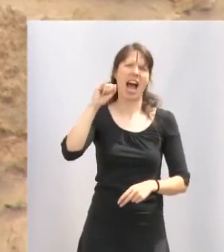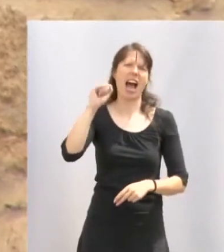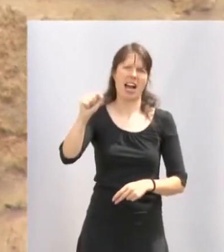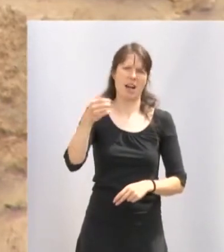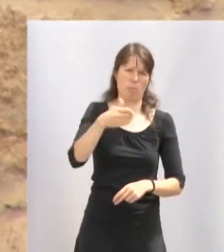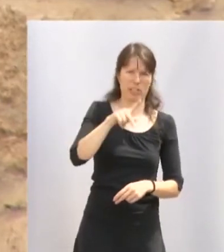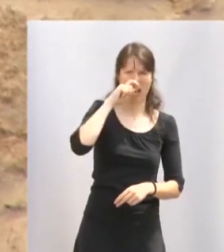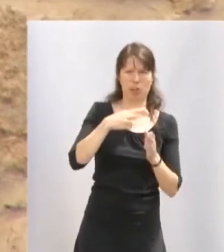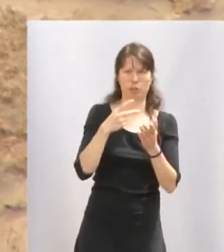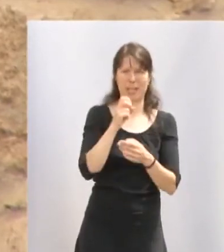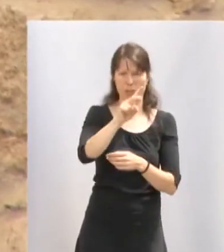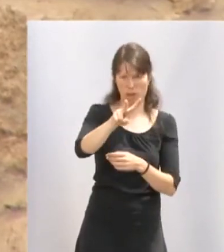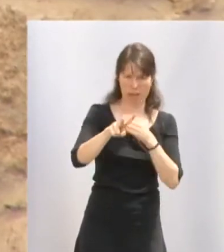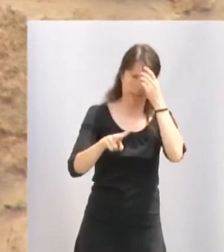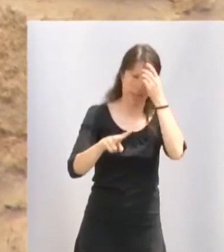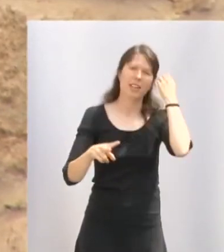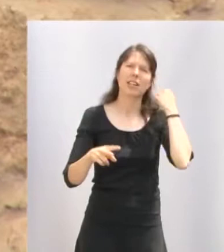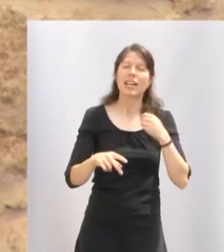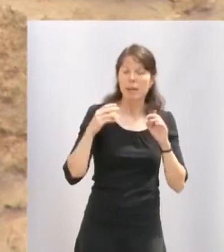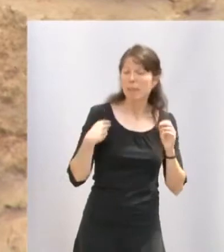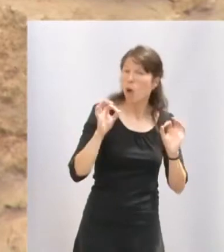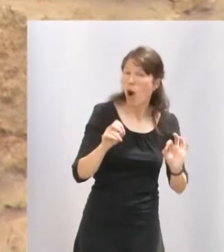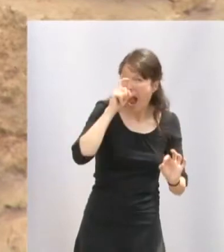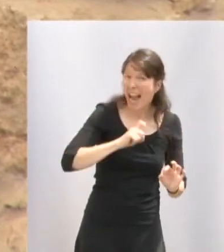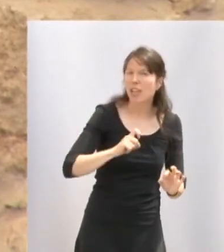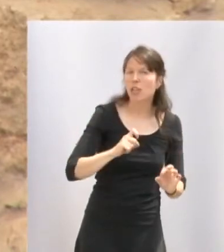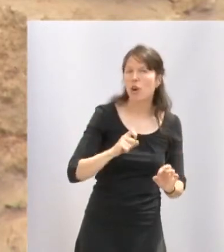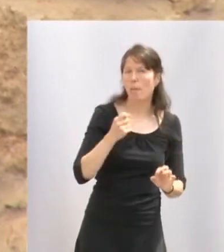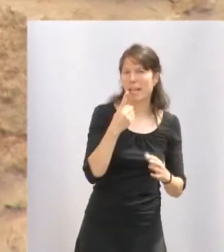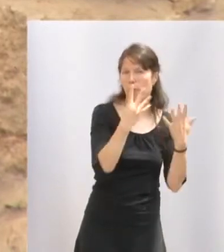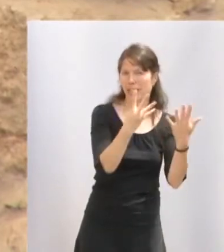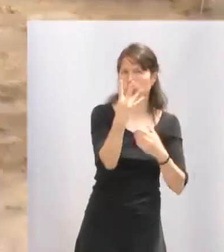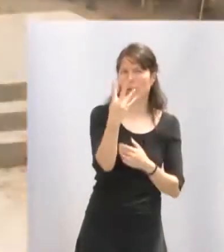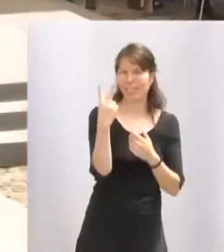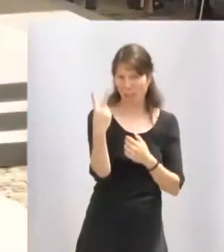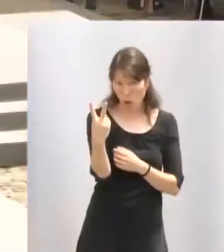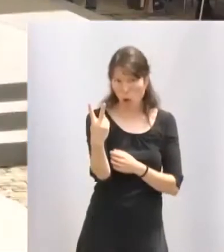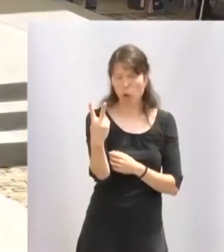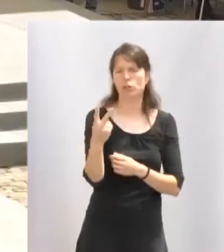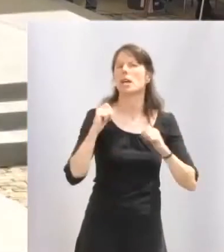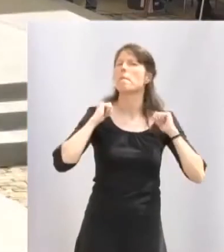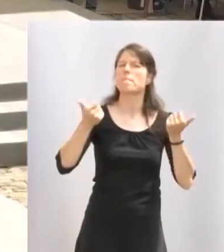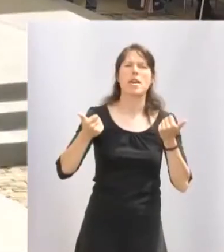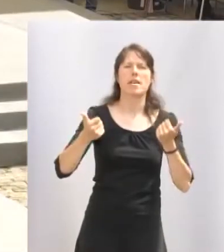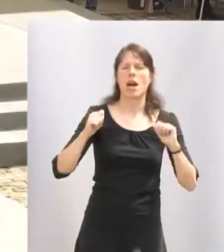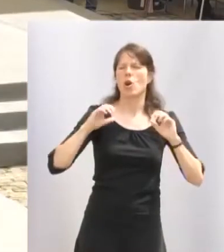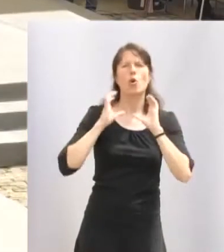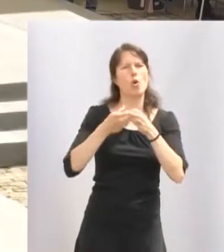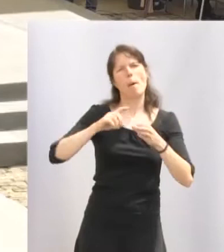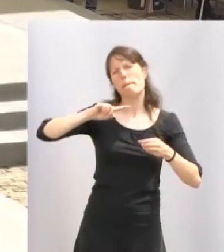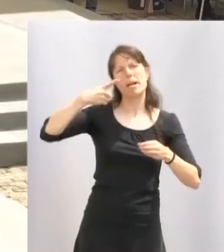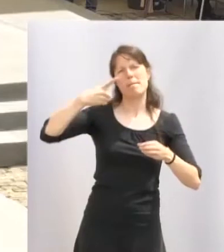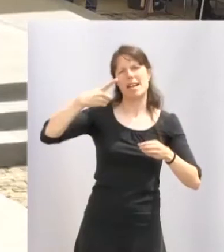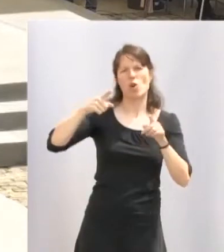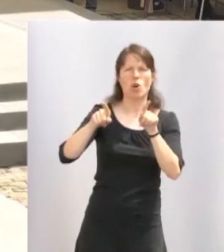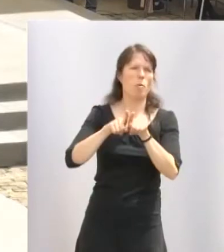Ese año de 1942 convierte al grupo de danzas de Logroño en pionero del folclore en La Rioja y en uno de los grupos